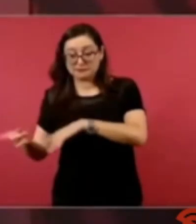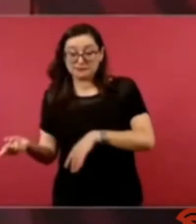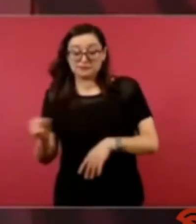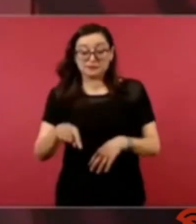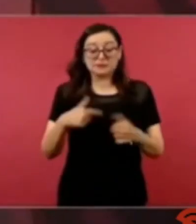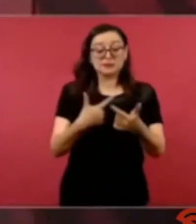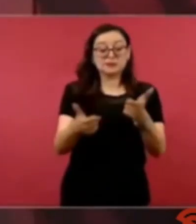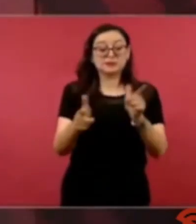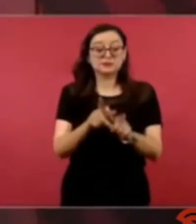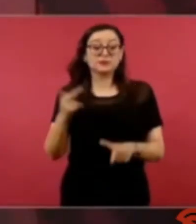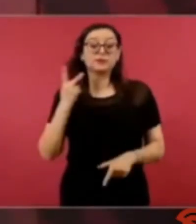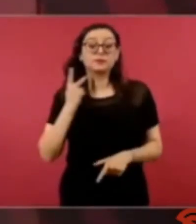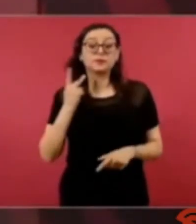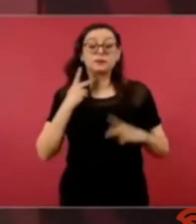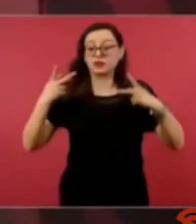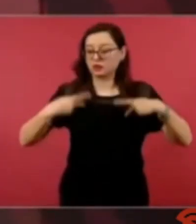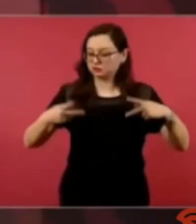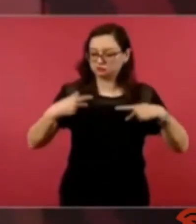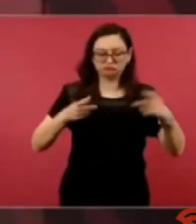organizar al pueblo